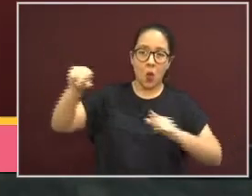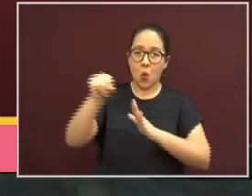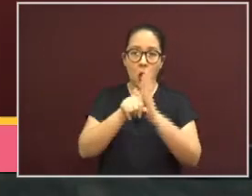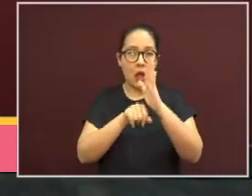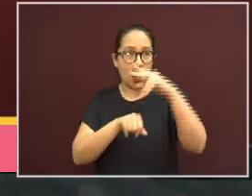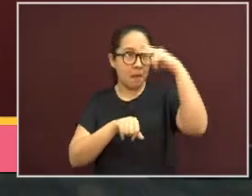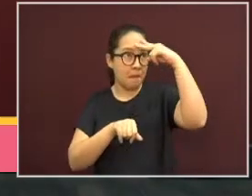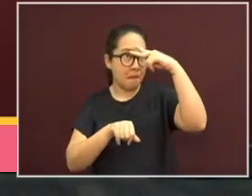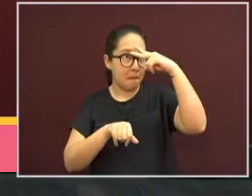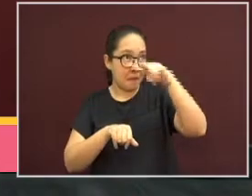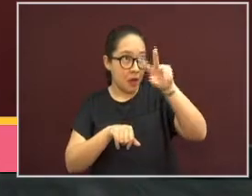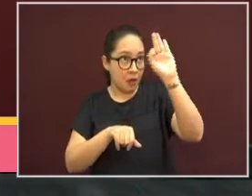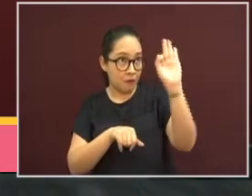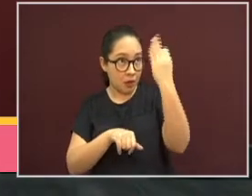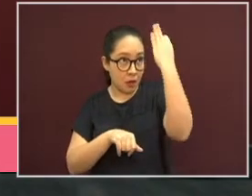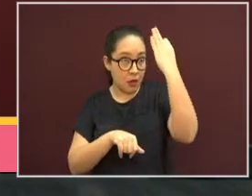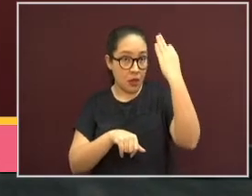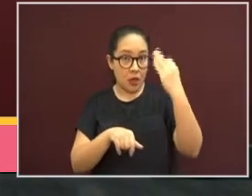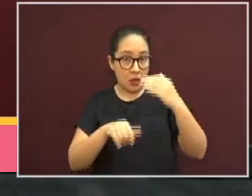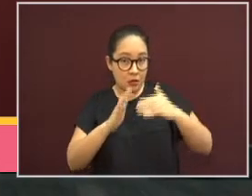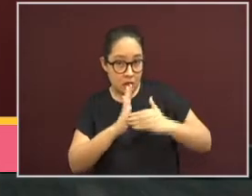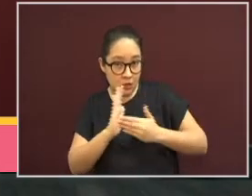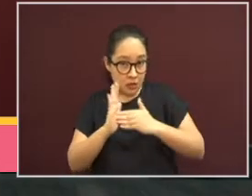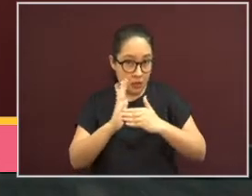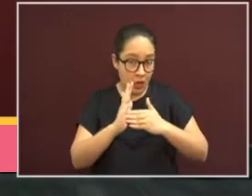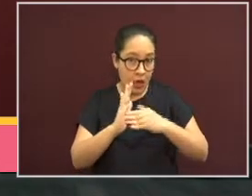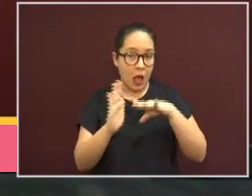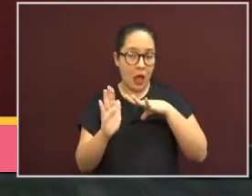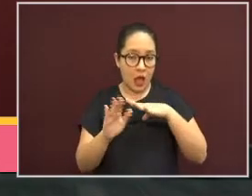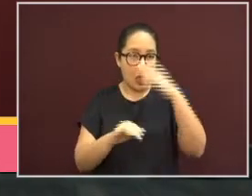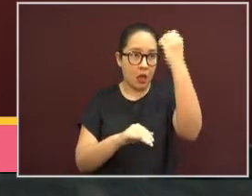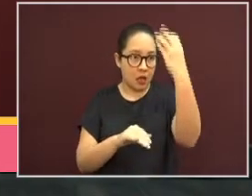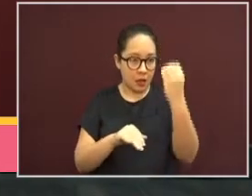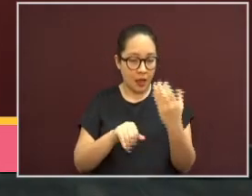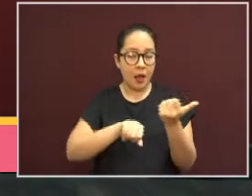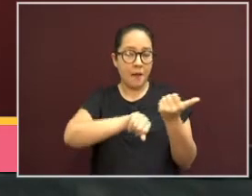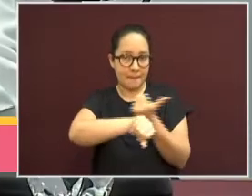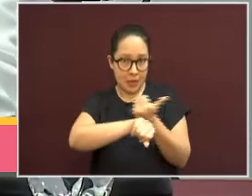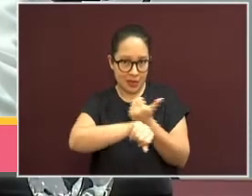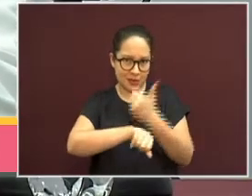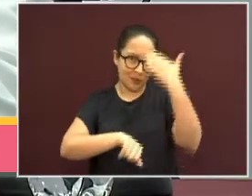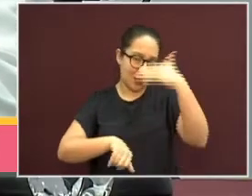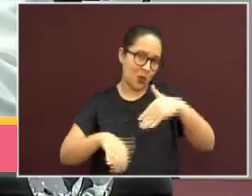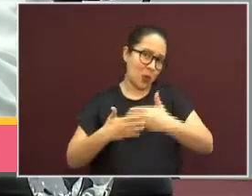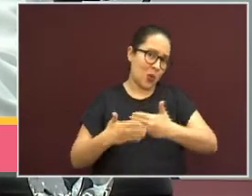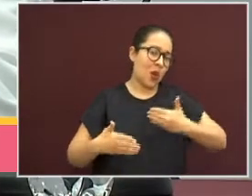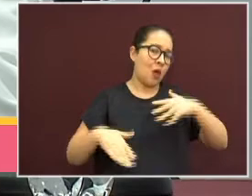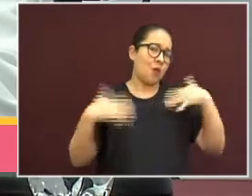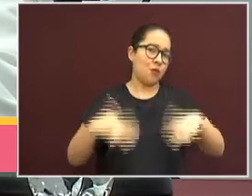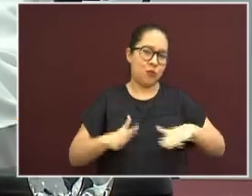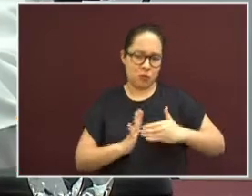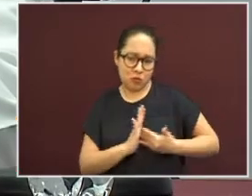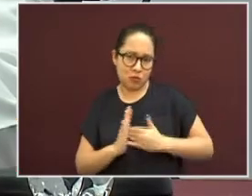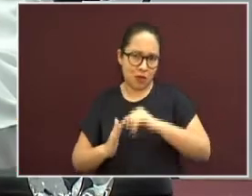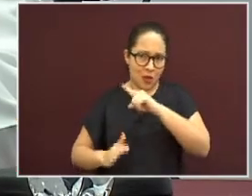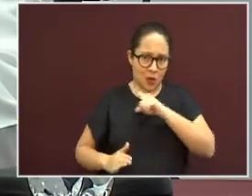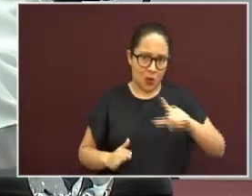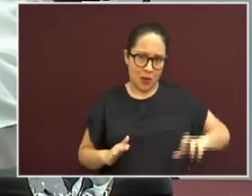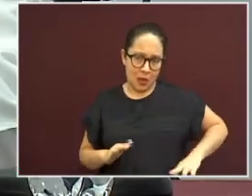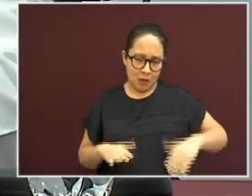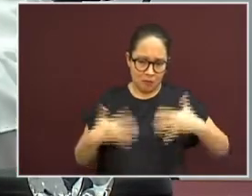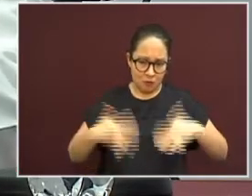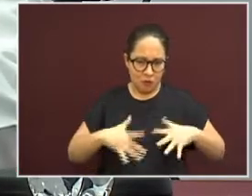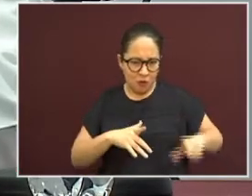gracias a la excelente estrategia de lucha contra el coronavirus en la que resalta el buen manejo de los